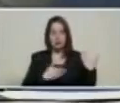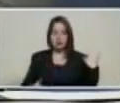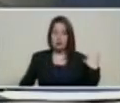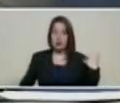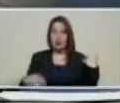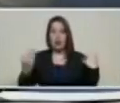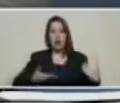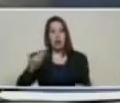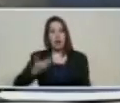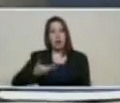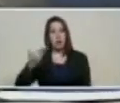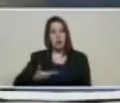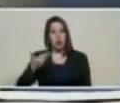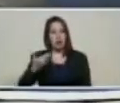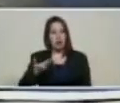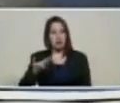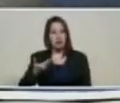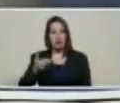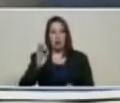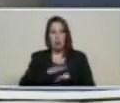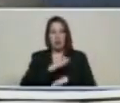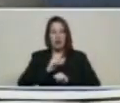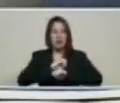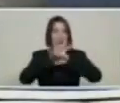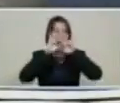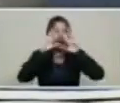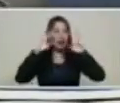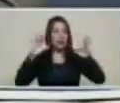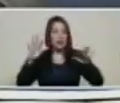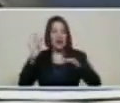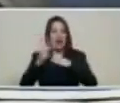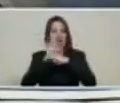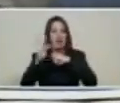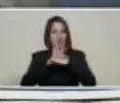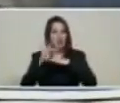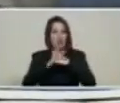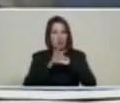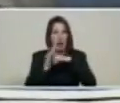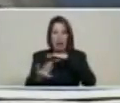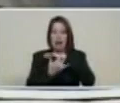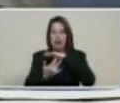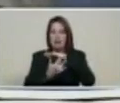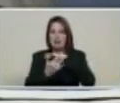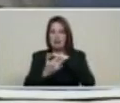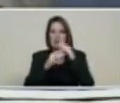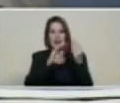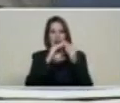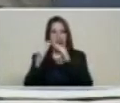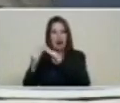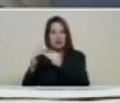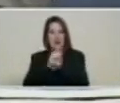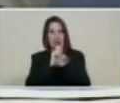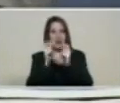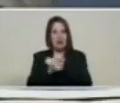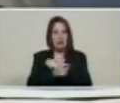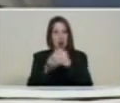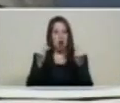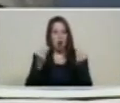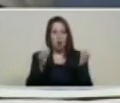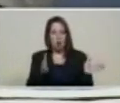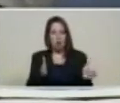importancia es la transparencia en este caso que sostiene la tecnología blockchain dentro de la cadena de bloques